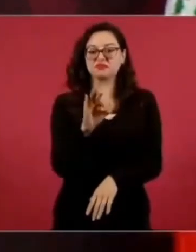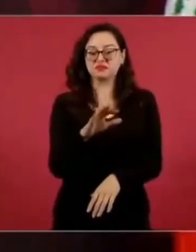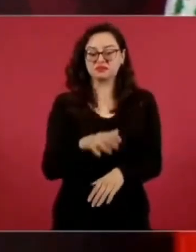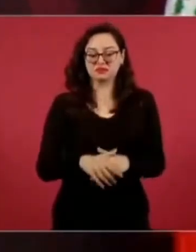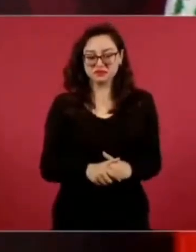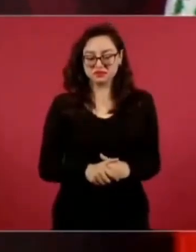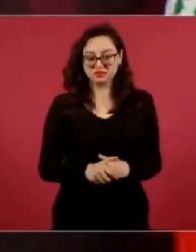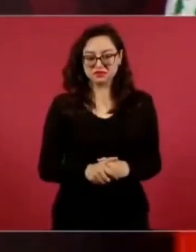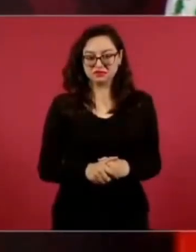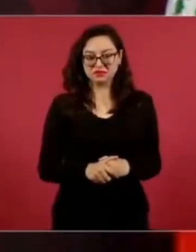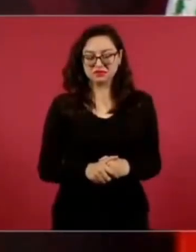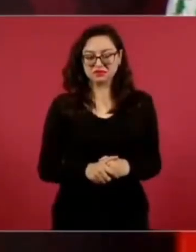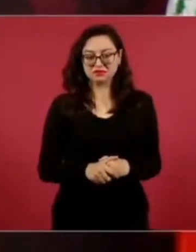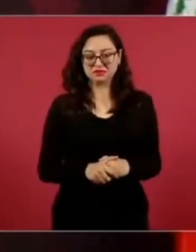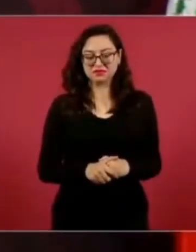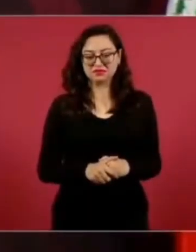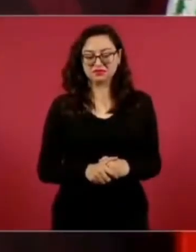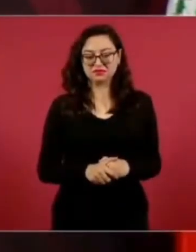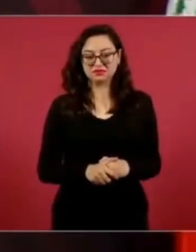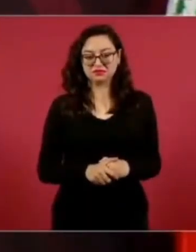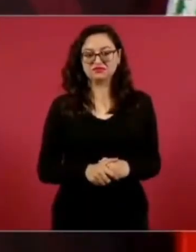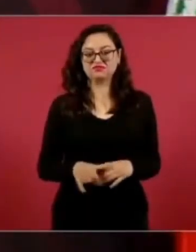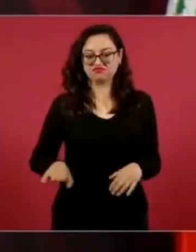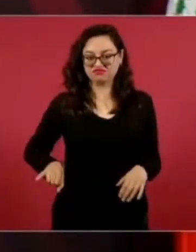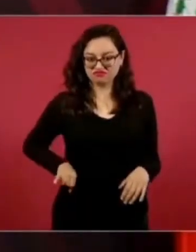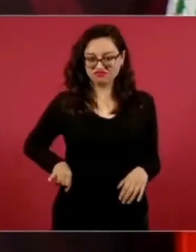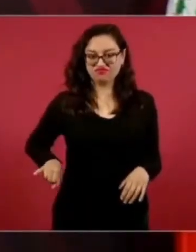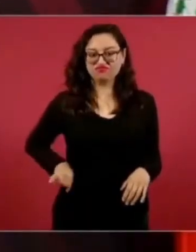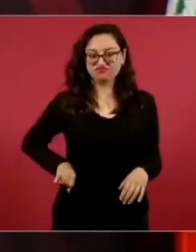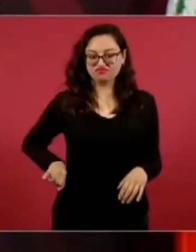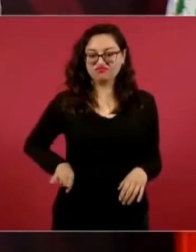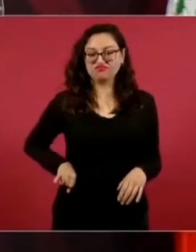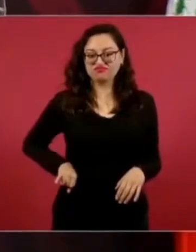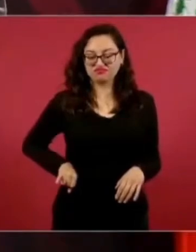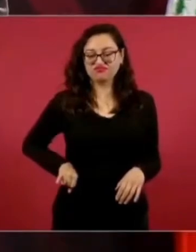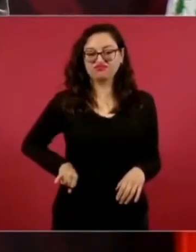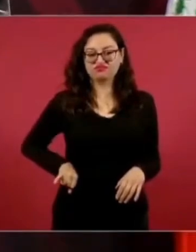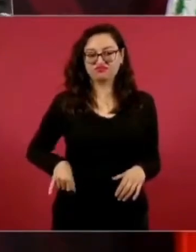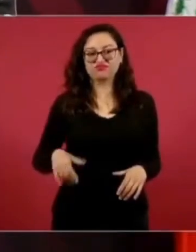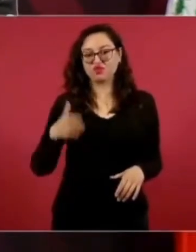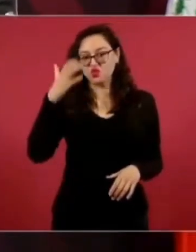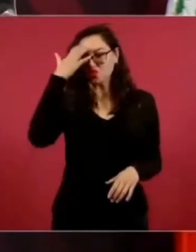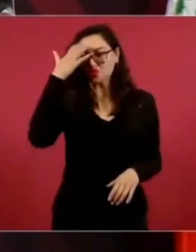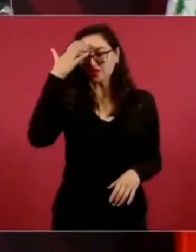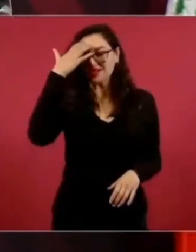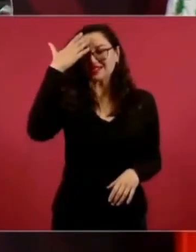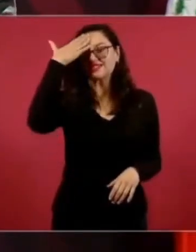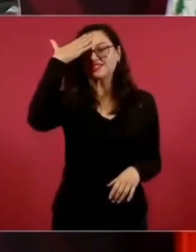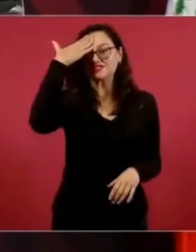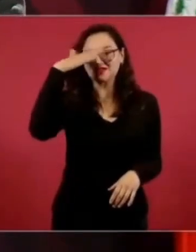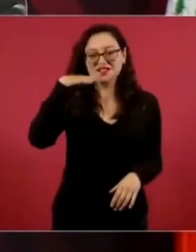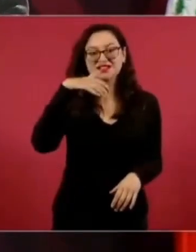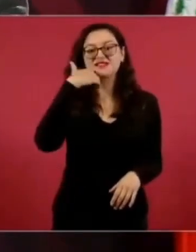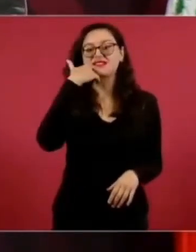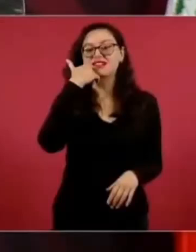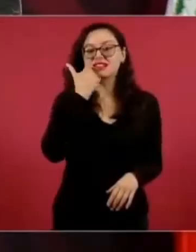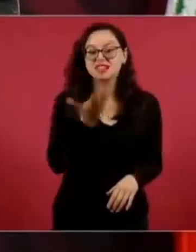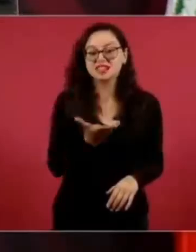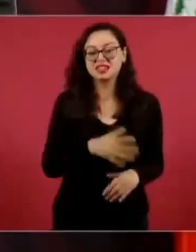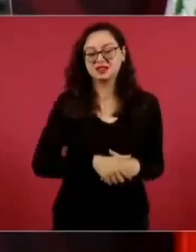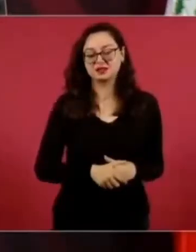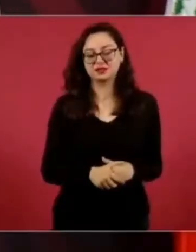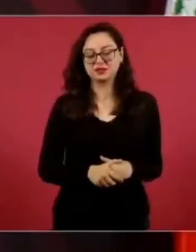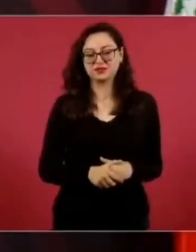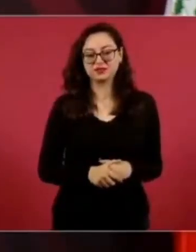interesa más por saber, por conocer, por lo nuevo. Ya, cuando se llega a una